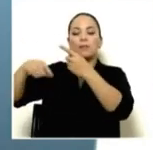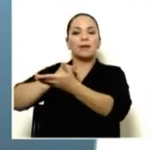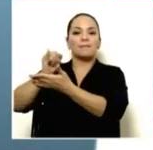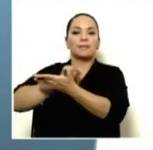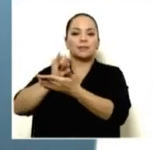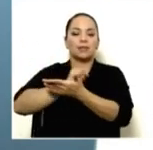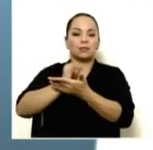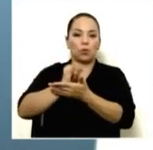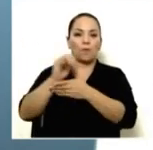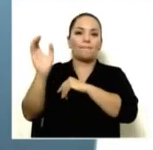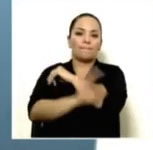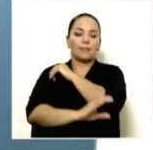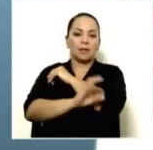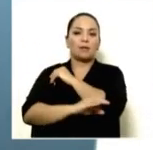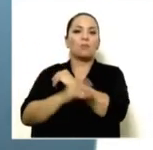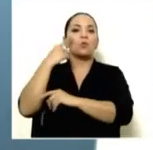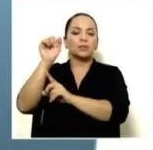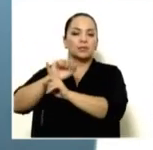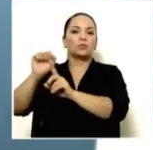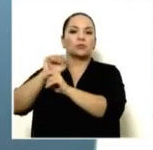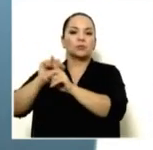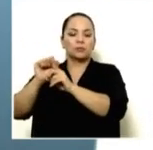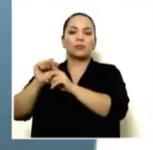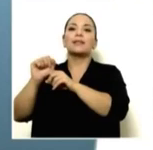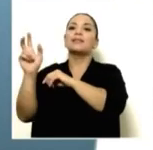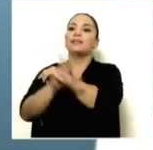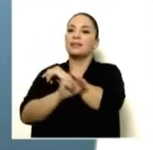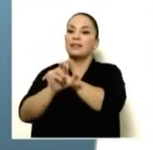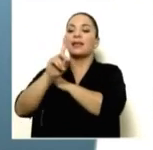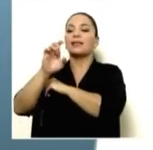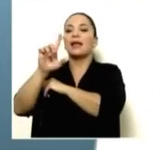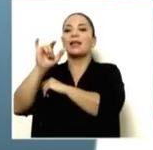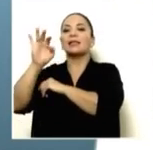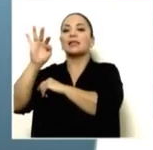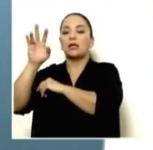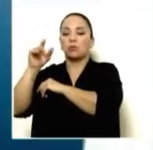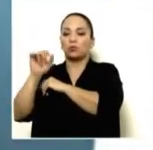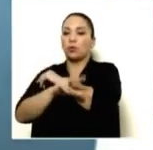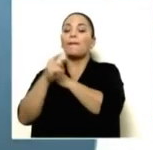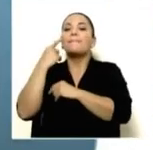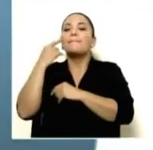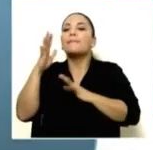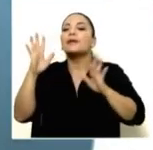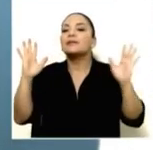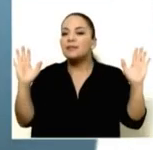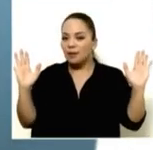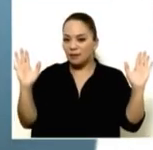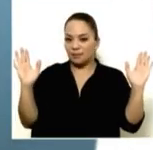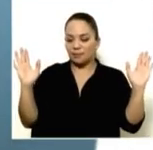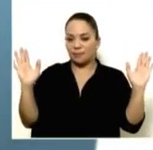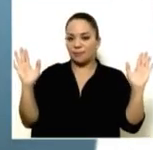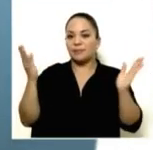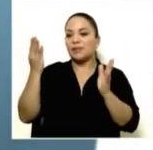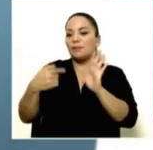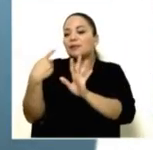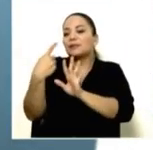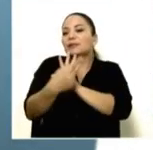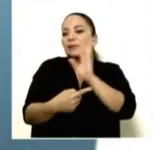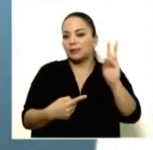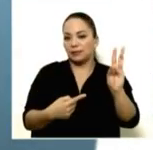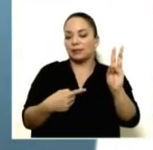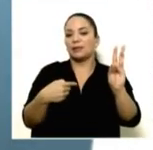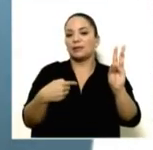por los eventuales hechos delictivos en los que pareciera o pudieron haber incurrido